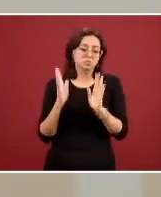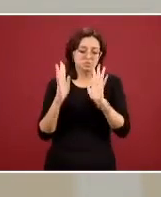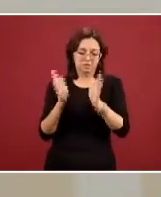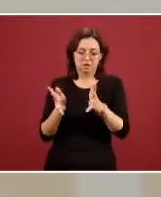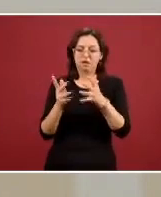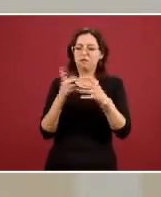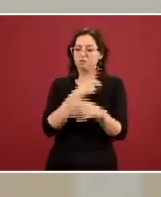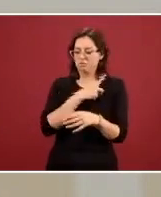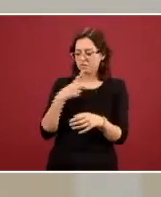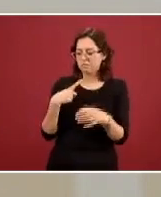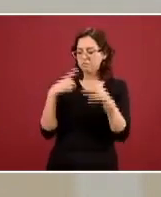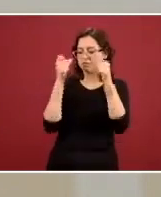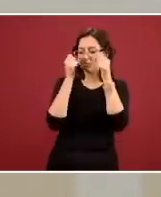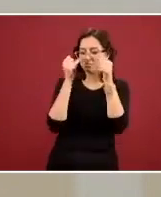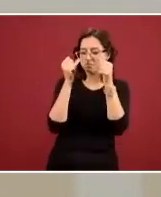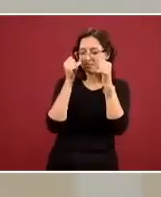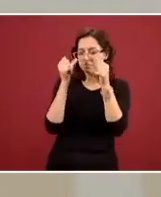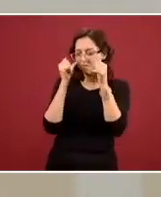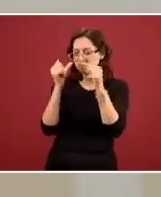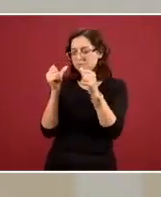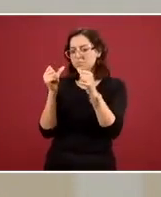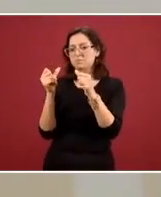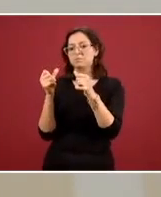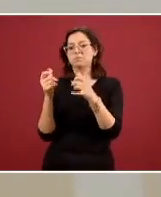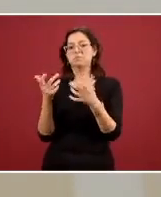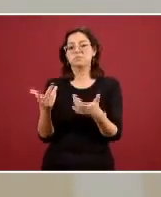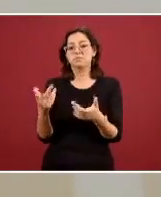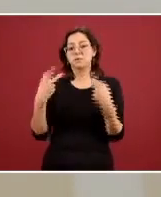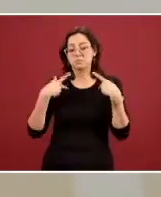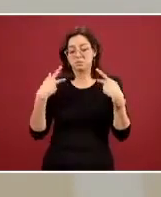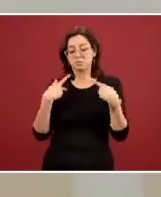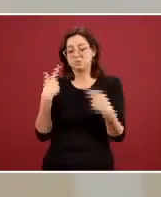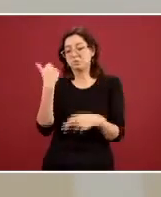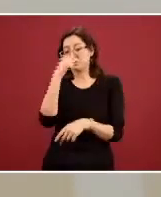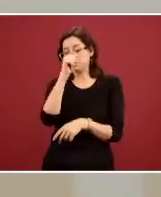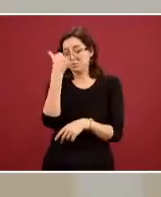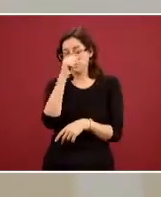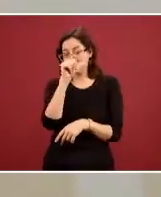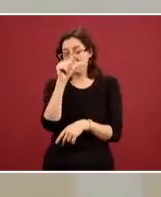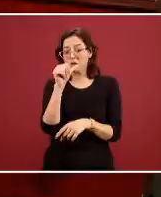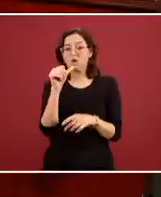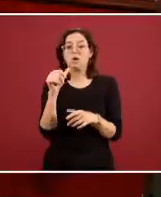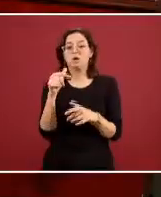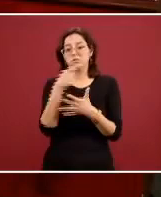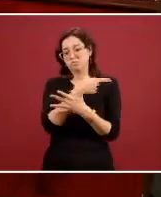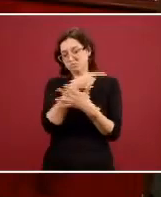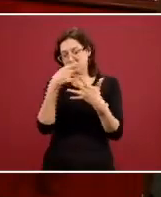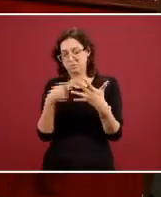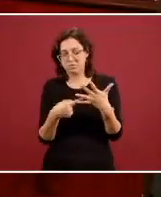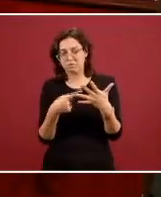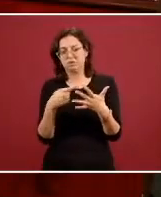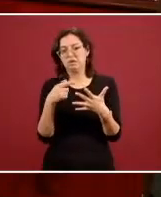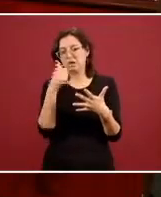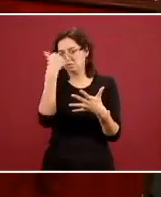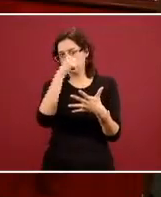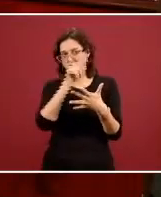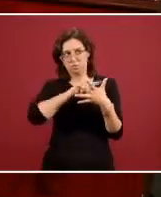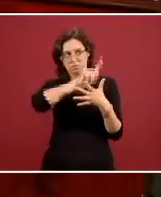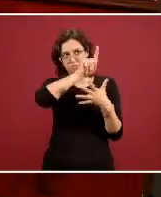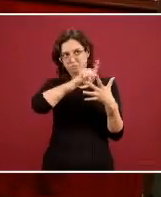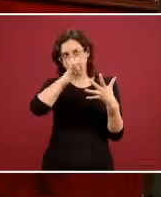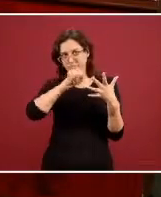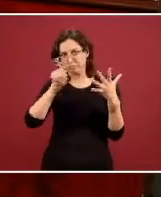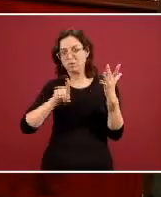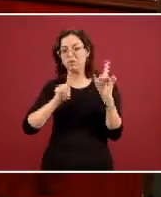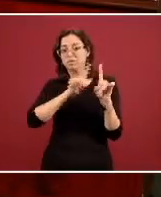en general en cuanto a los pacientes autistas o con trastorno del espectro autista los